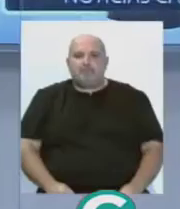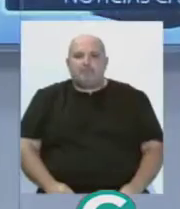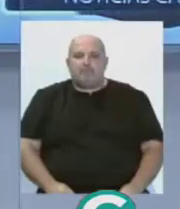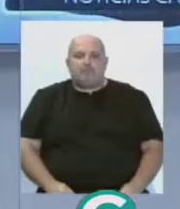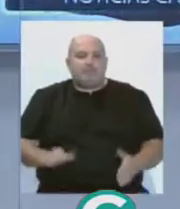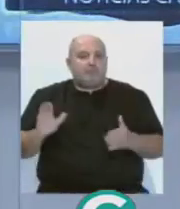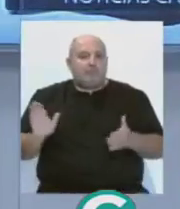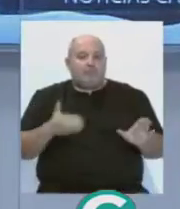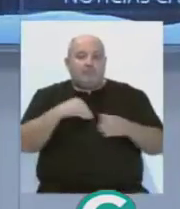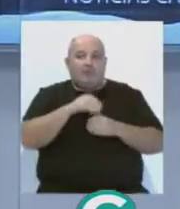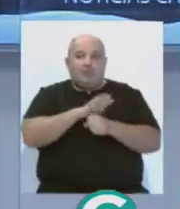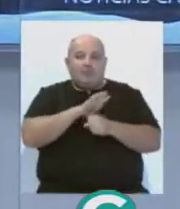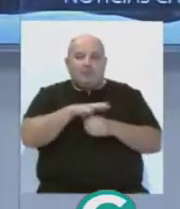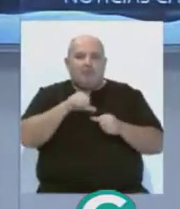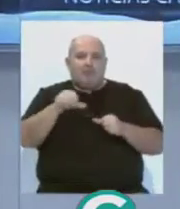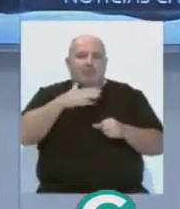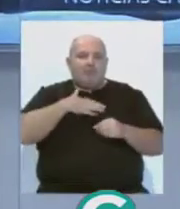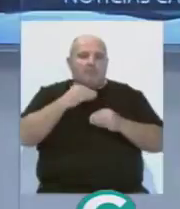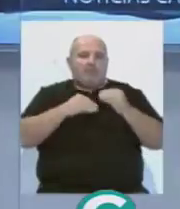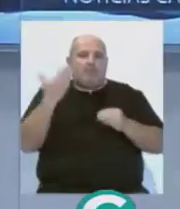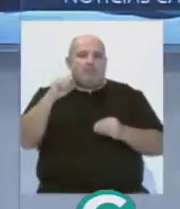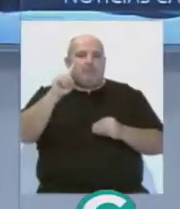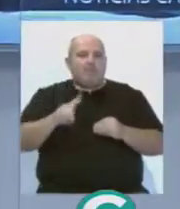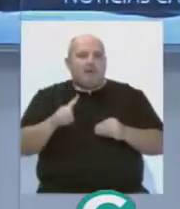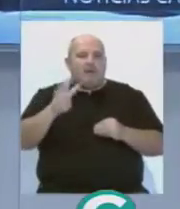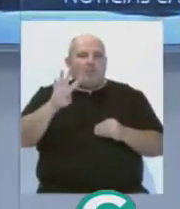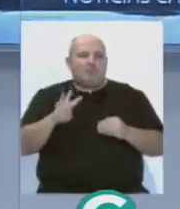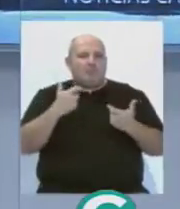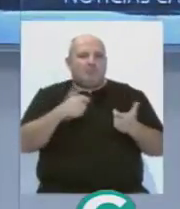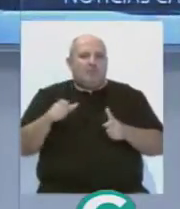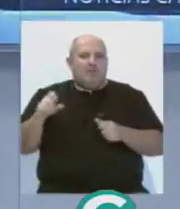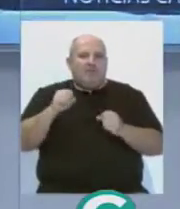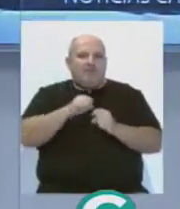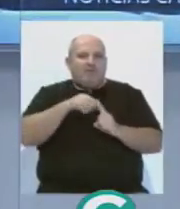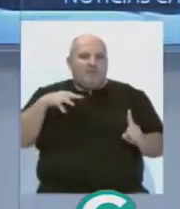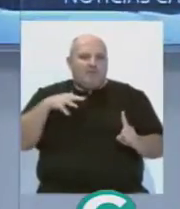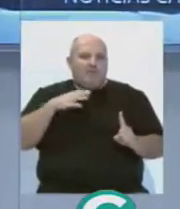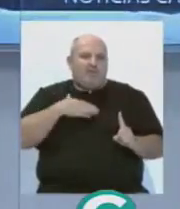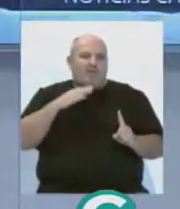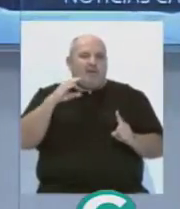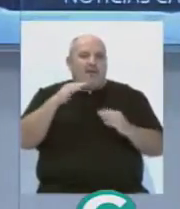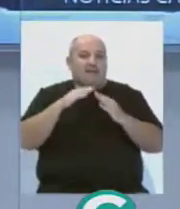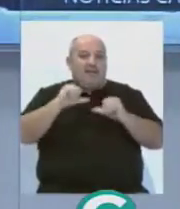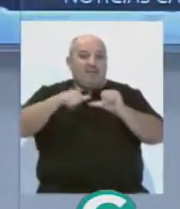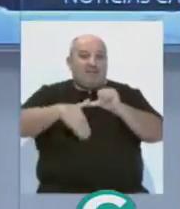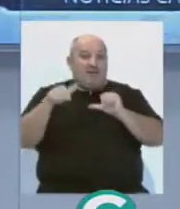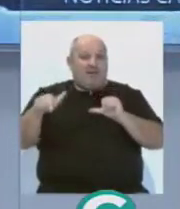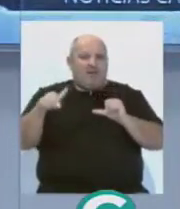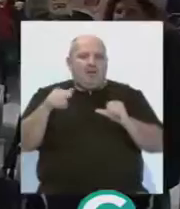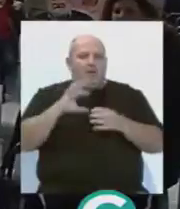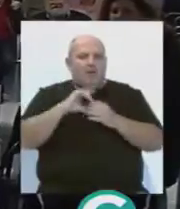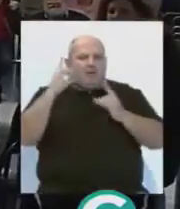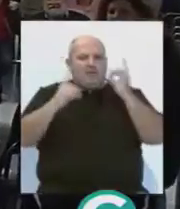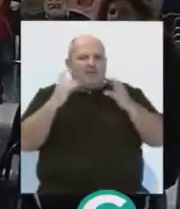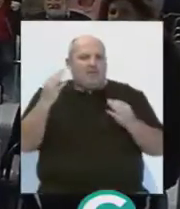Y más cosas. Este martes se celebró la primera de las cuatro sesiones del Foro de Cidecádiz. La Casa de Iberamérica acoge esta